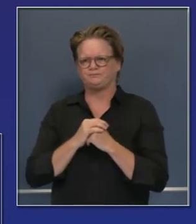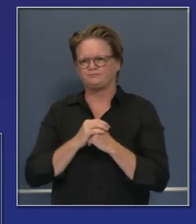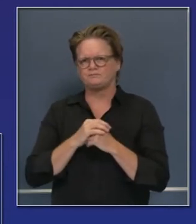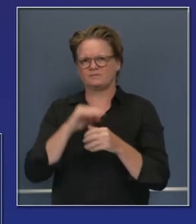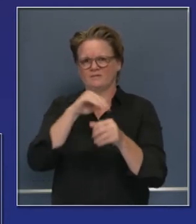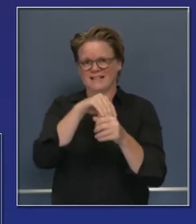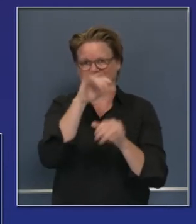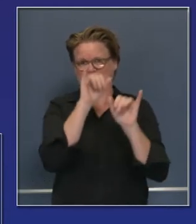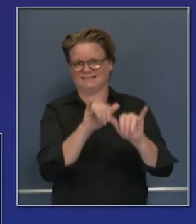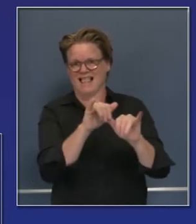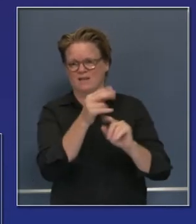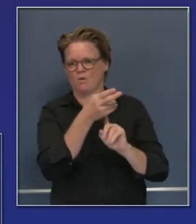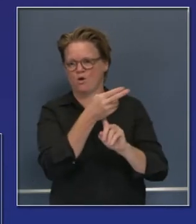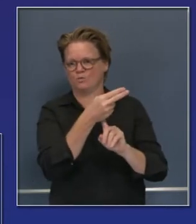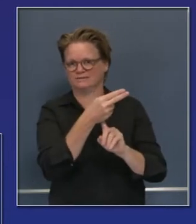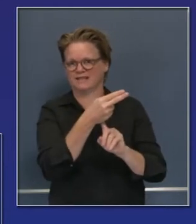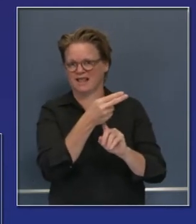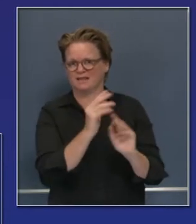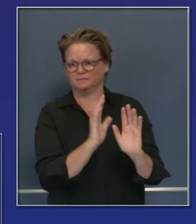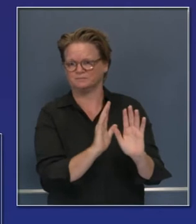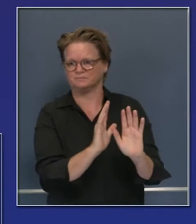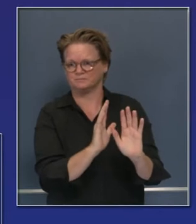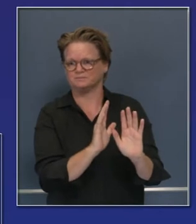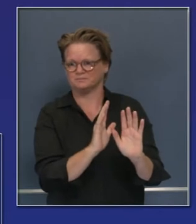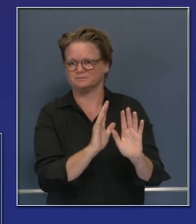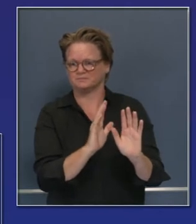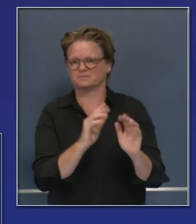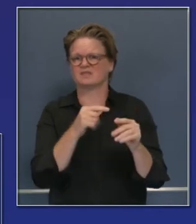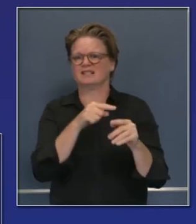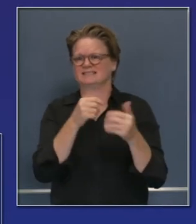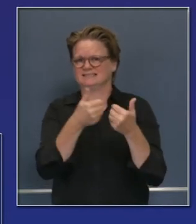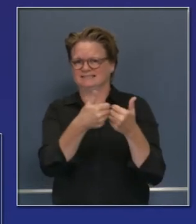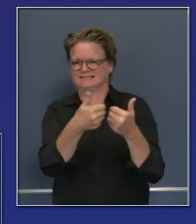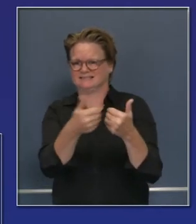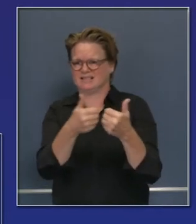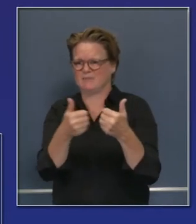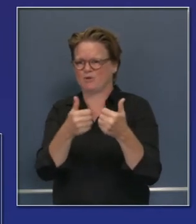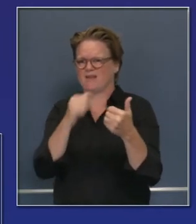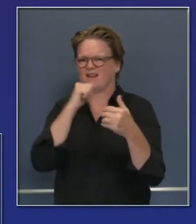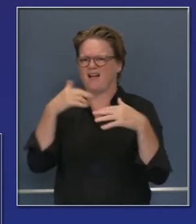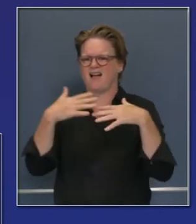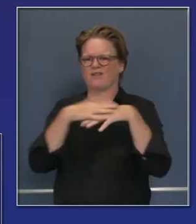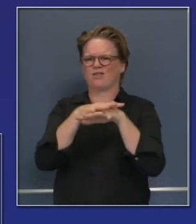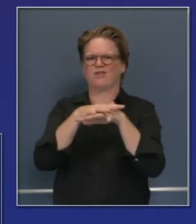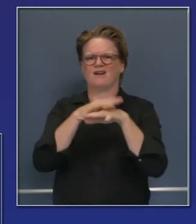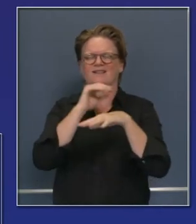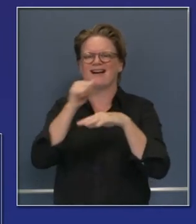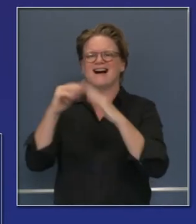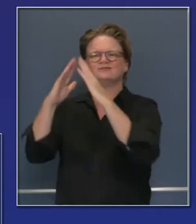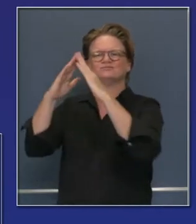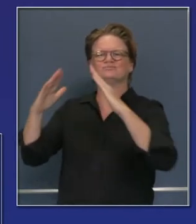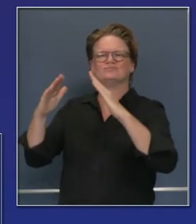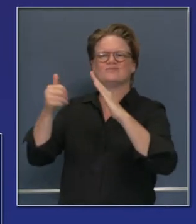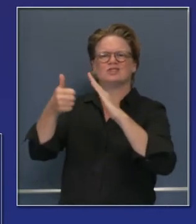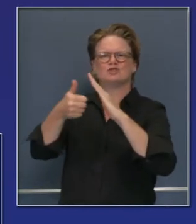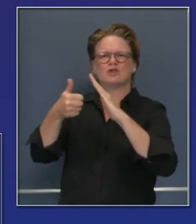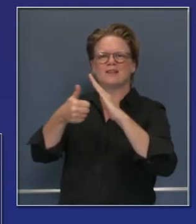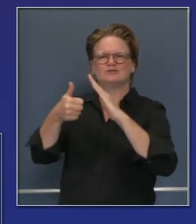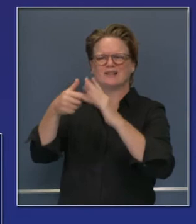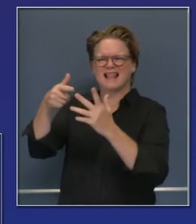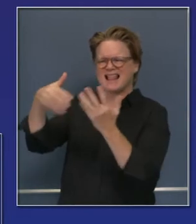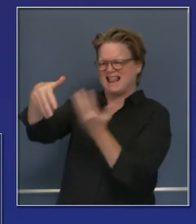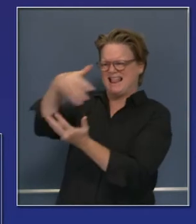habitaciones de hotel para ellos poder estar con familiares para que no estén mezclándose con personas